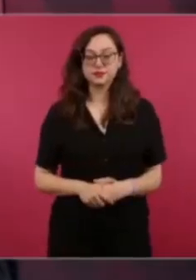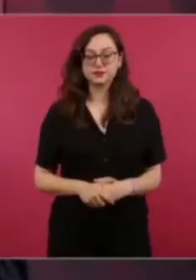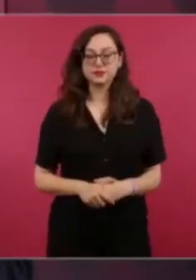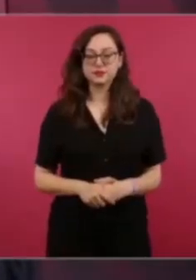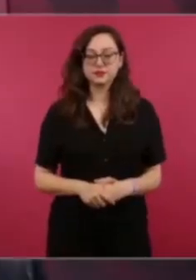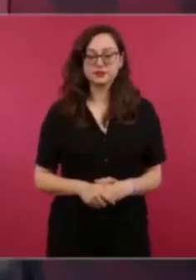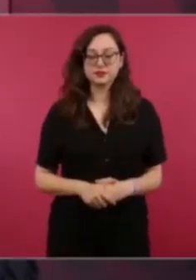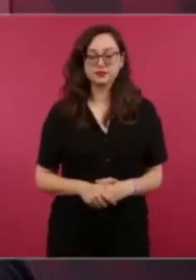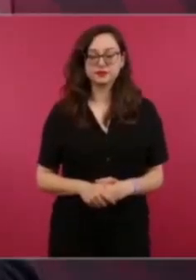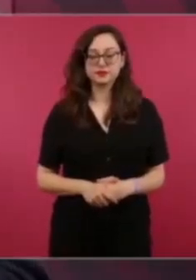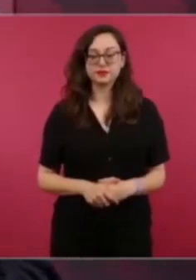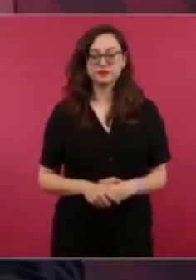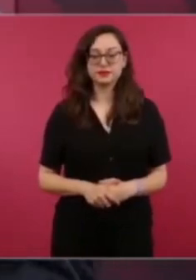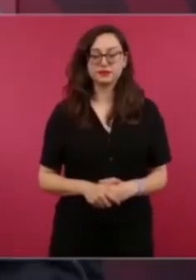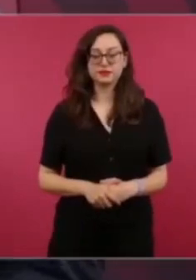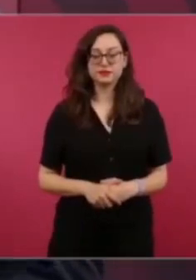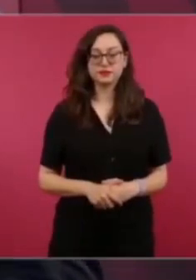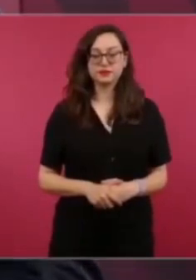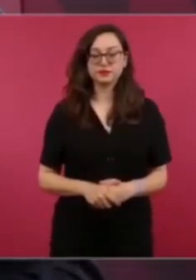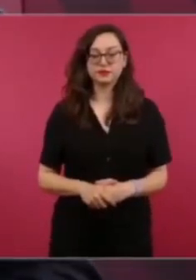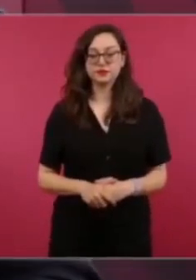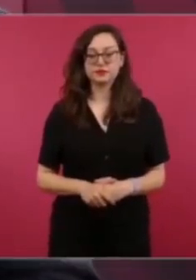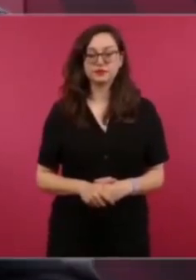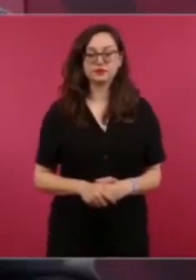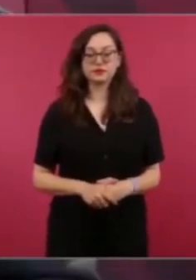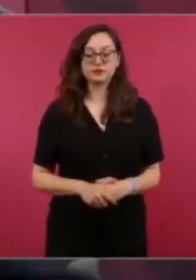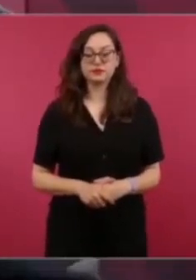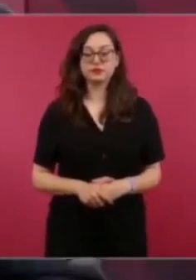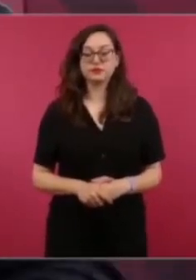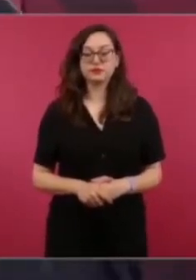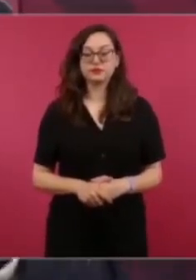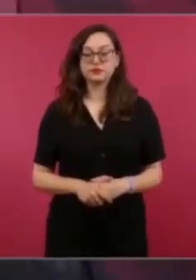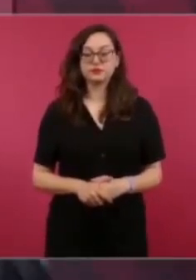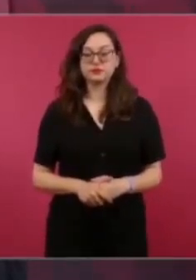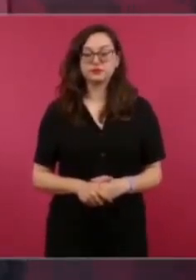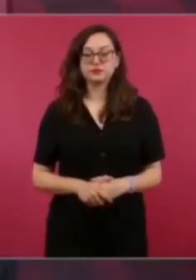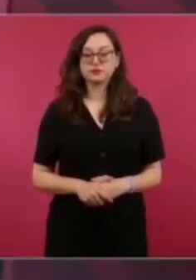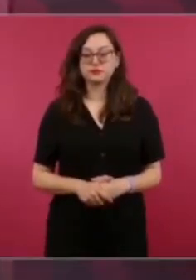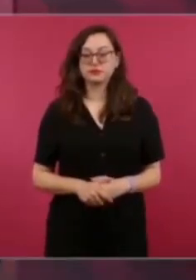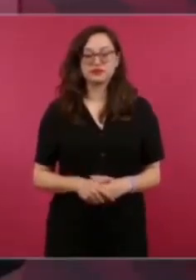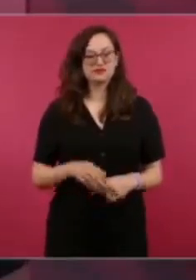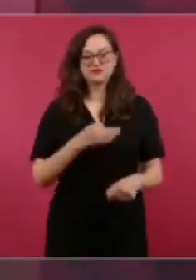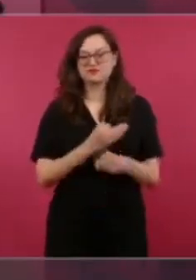están mostrando el cobre.